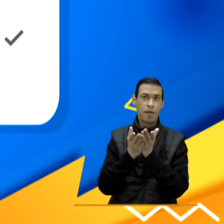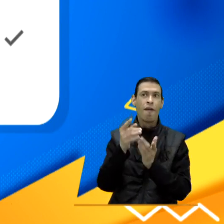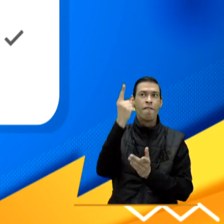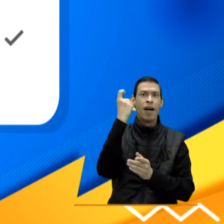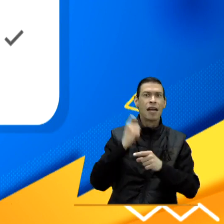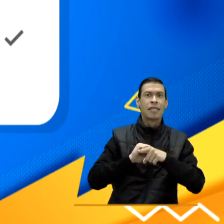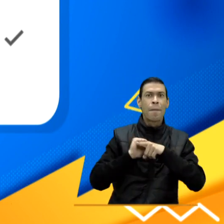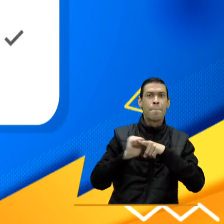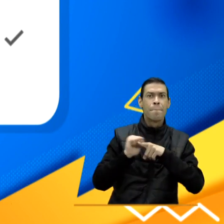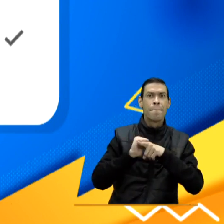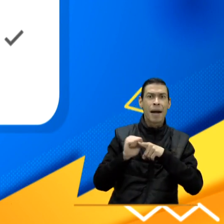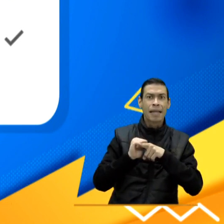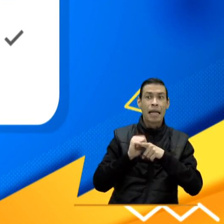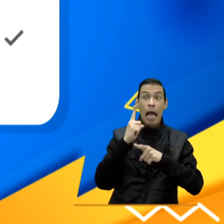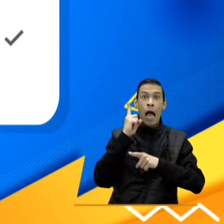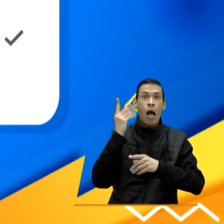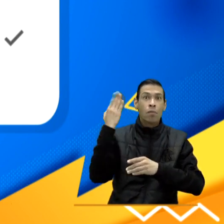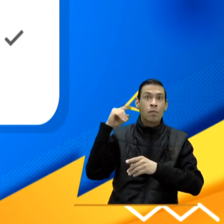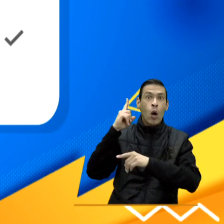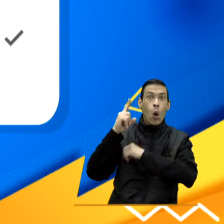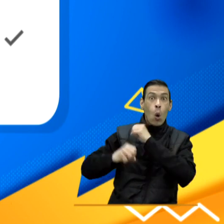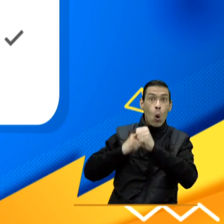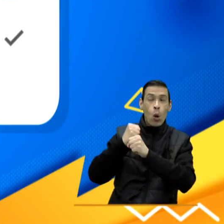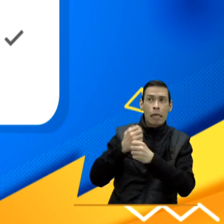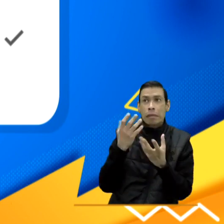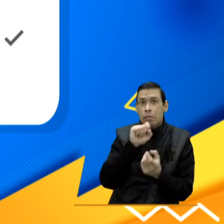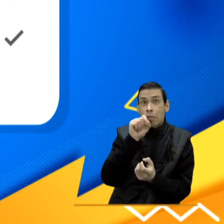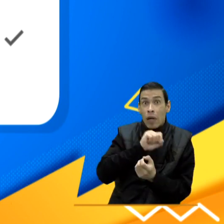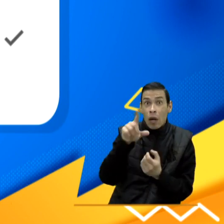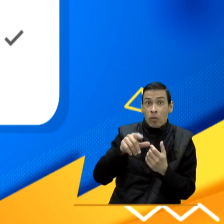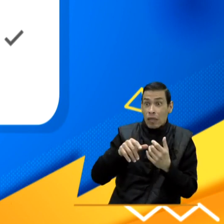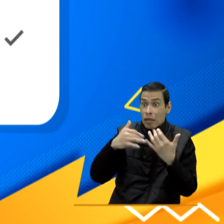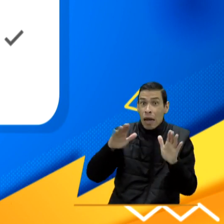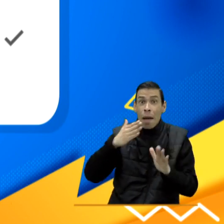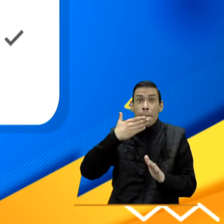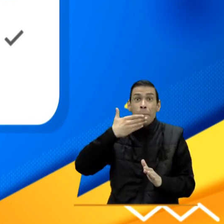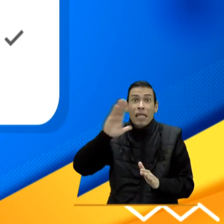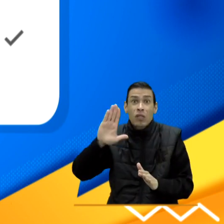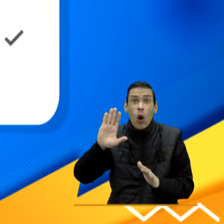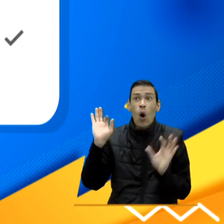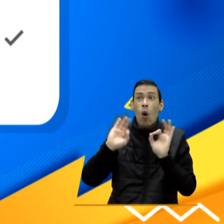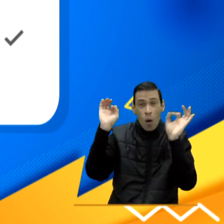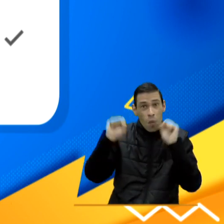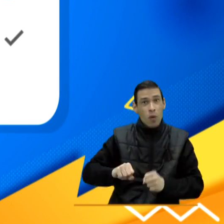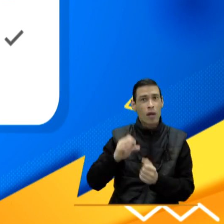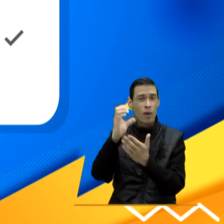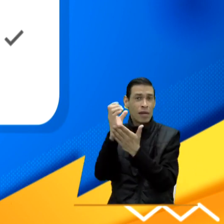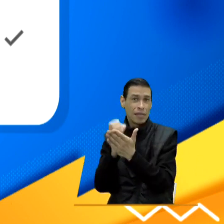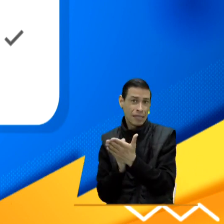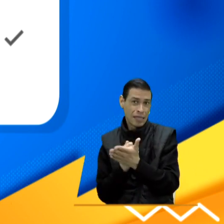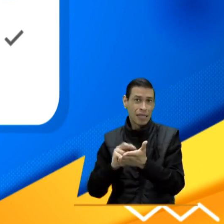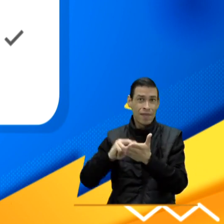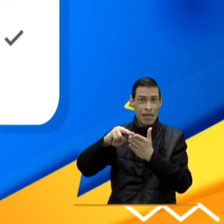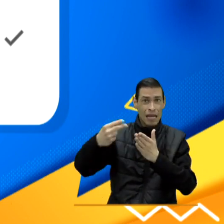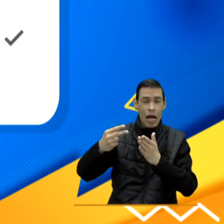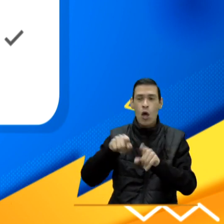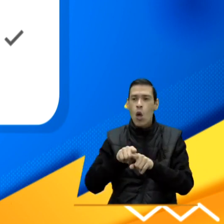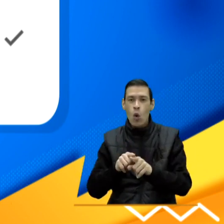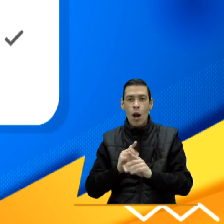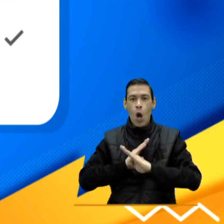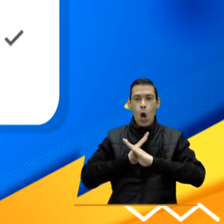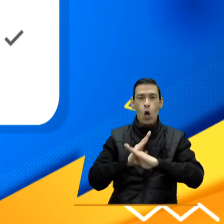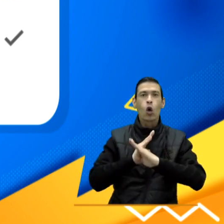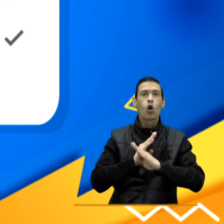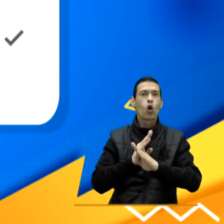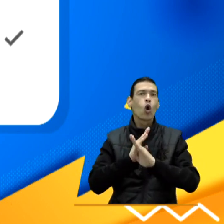las prácticas. Ya pasa más de un año y quiero saber si perdió todo o hay alguna posibilidad de recuperar su certificado como tecnólogo en control